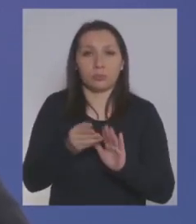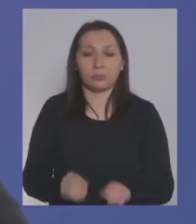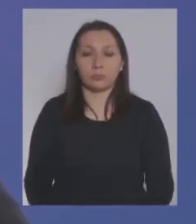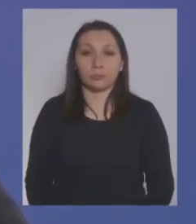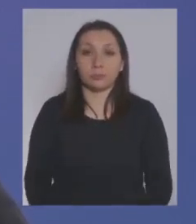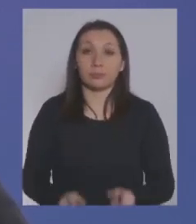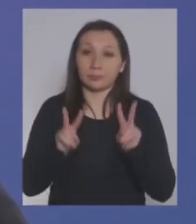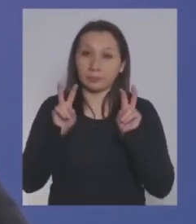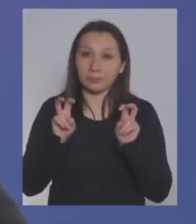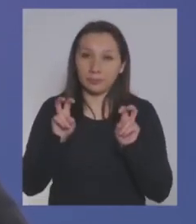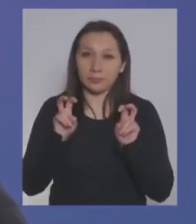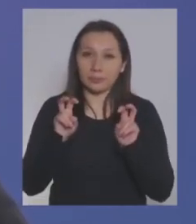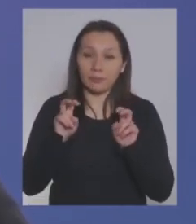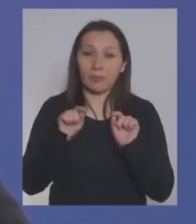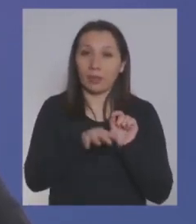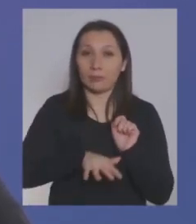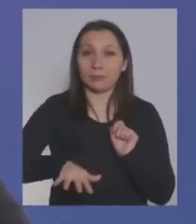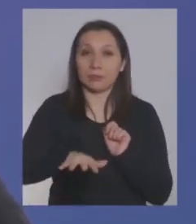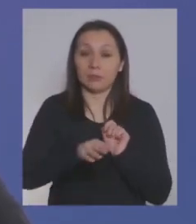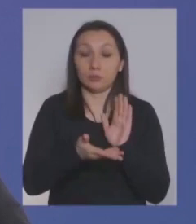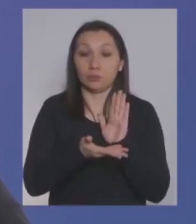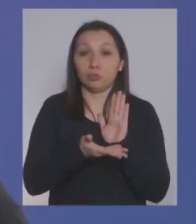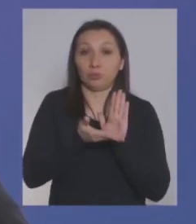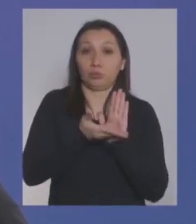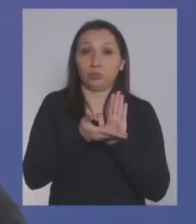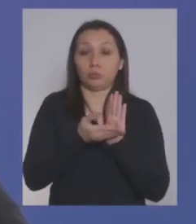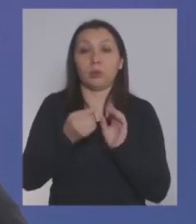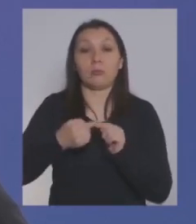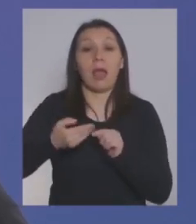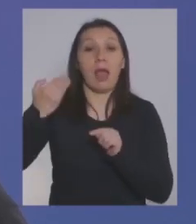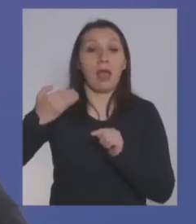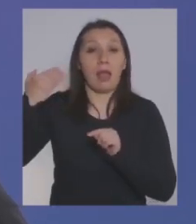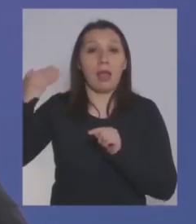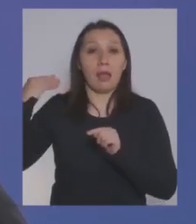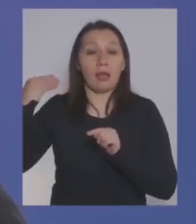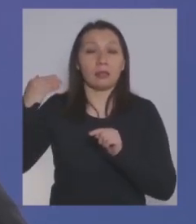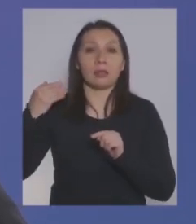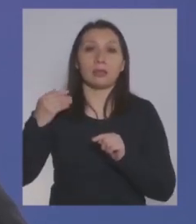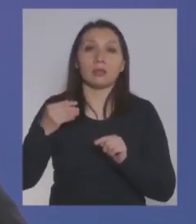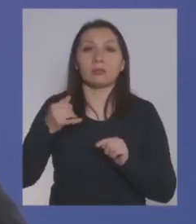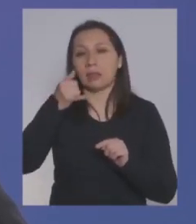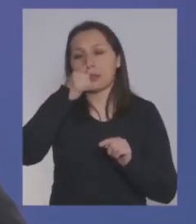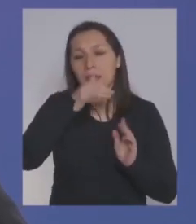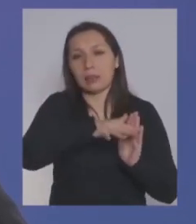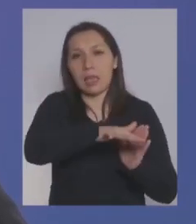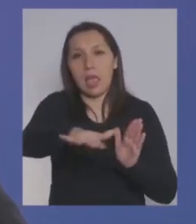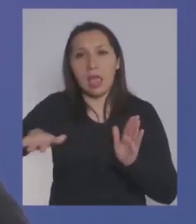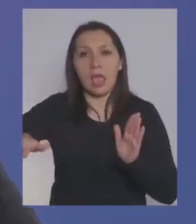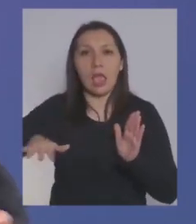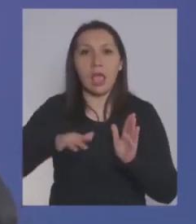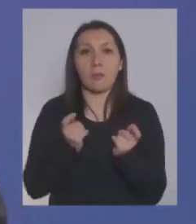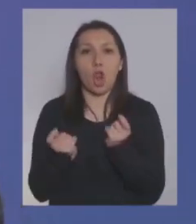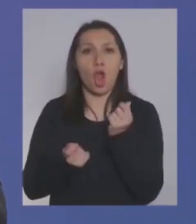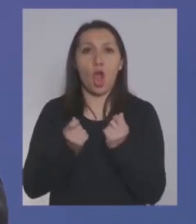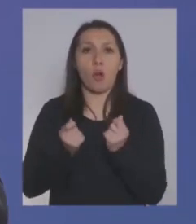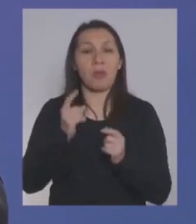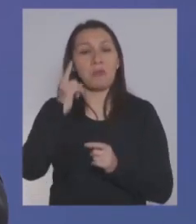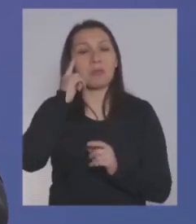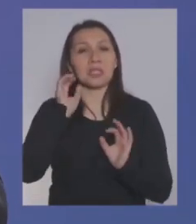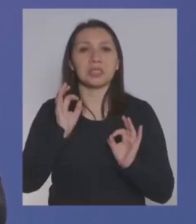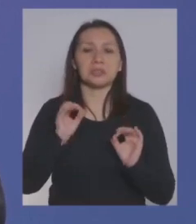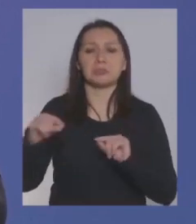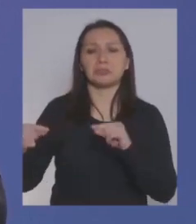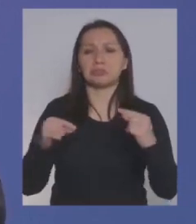el tema del fondo es que esa subida y otras anteriores se hacían en un contexto de una economía que uno podría